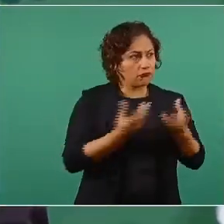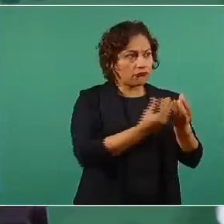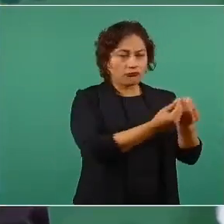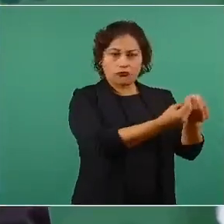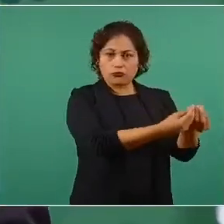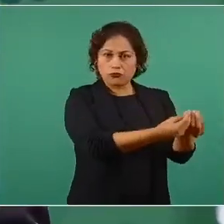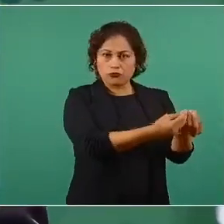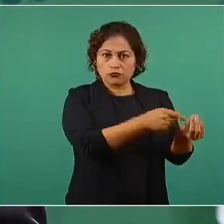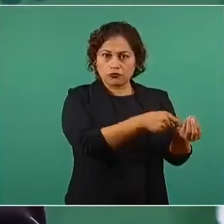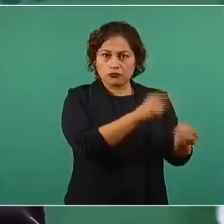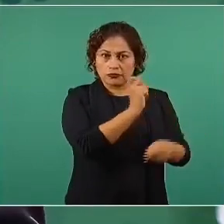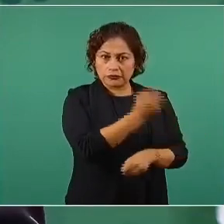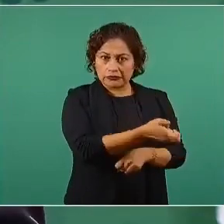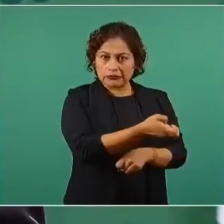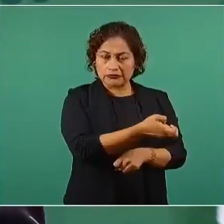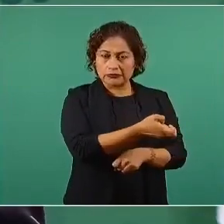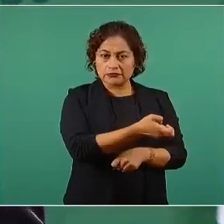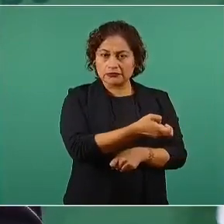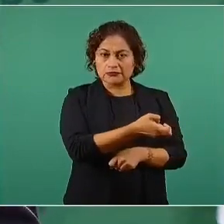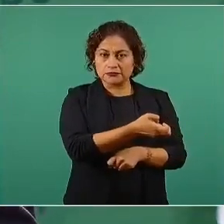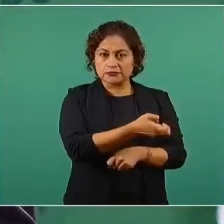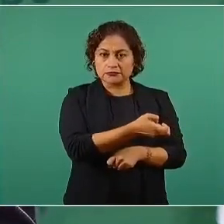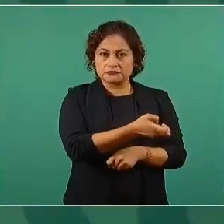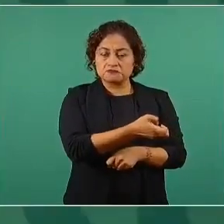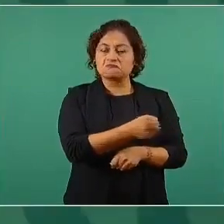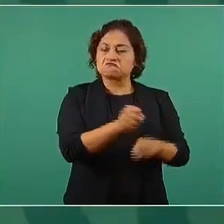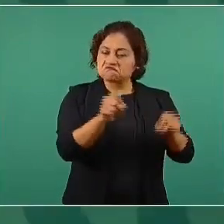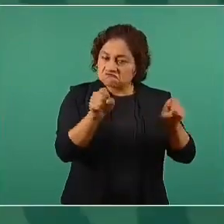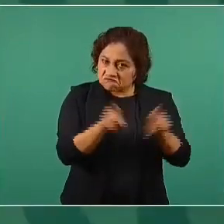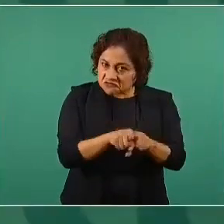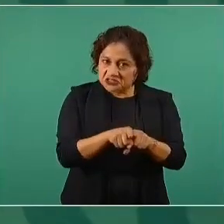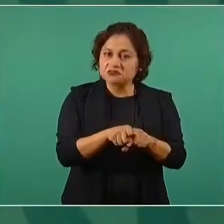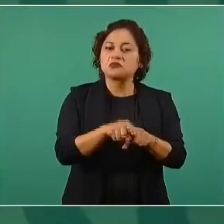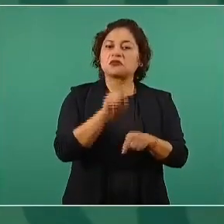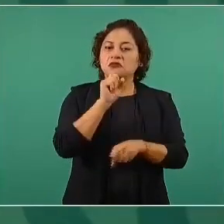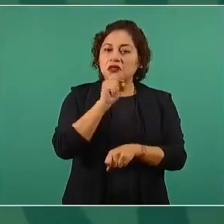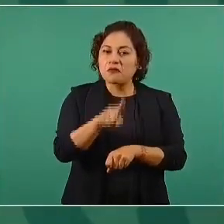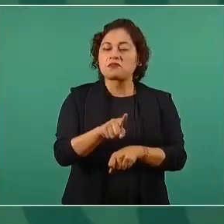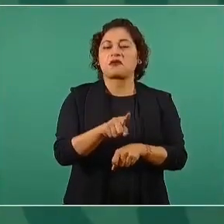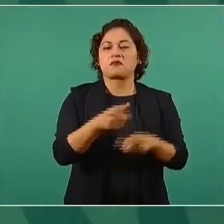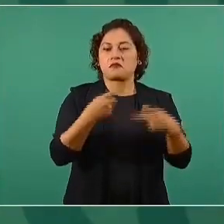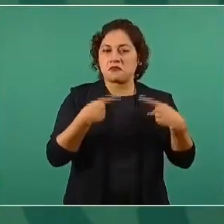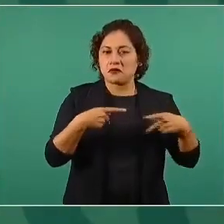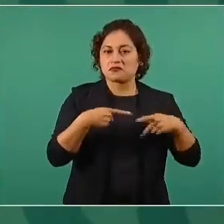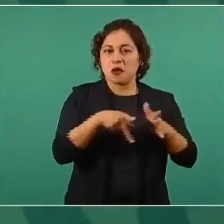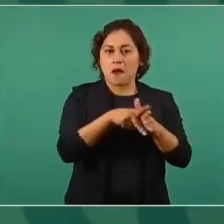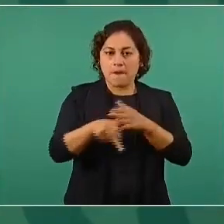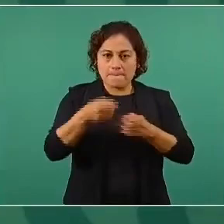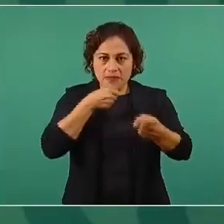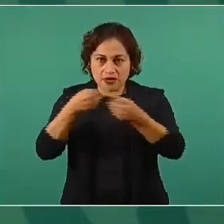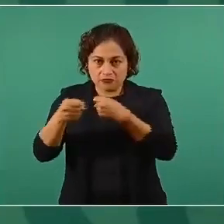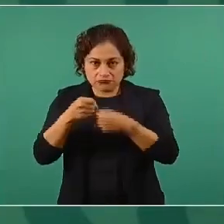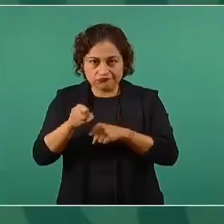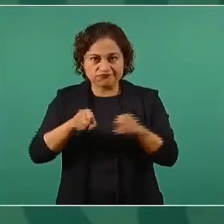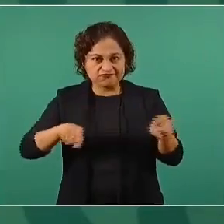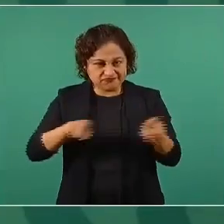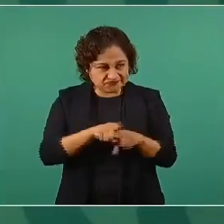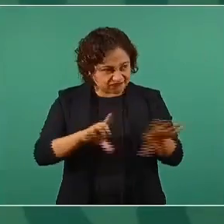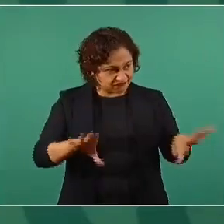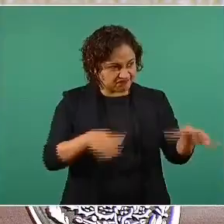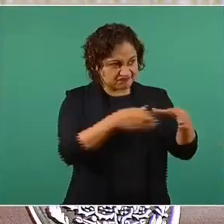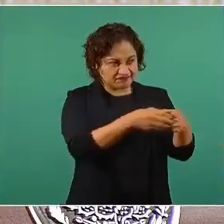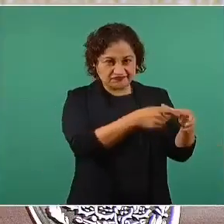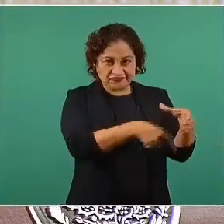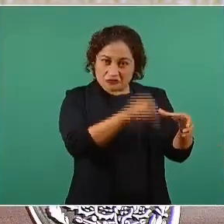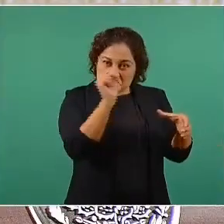servicio del régimen y medios de información al servicio del régimen corrupto.